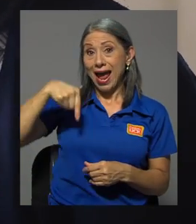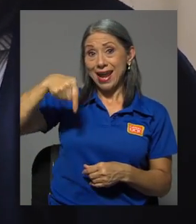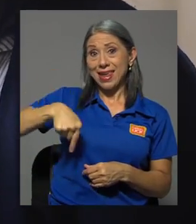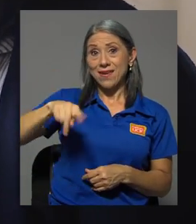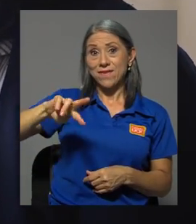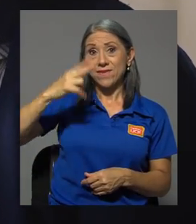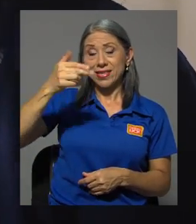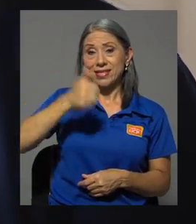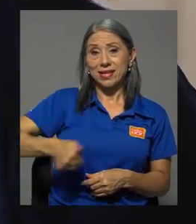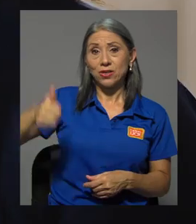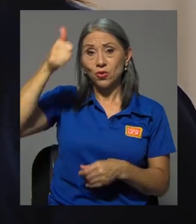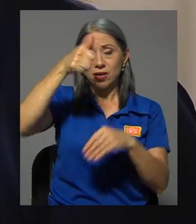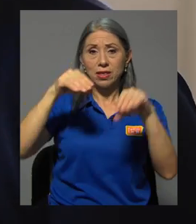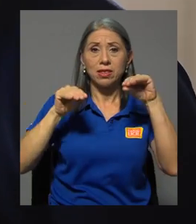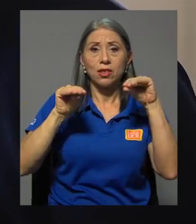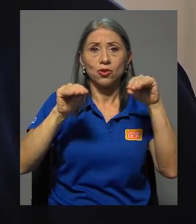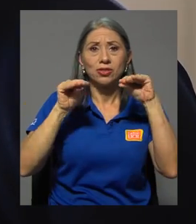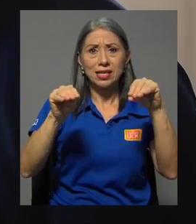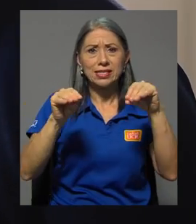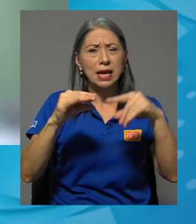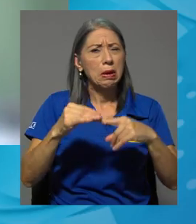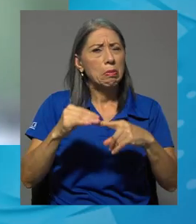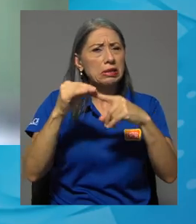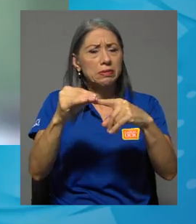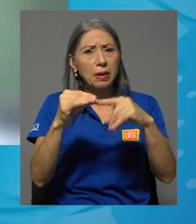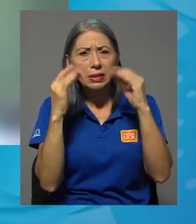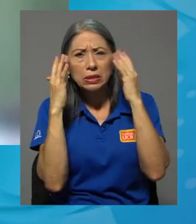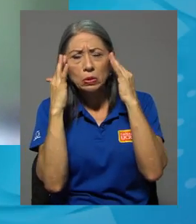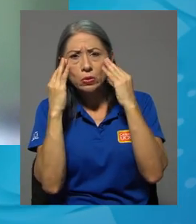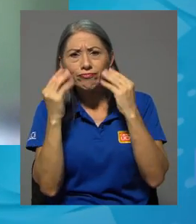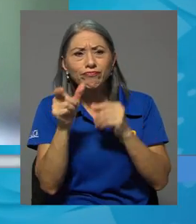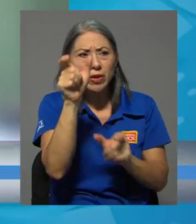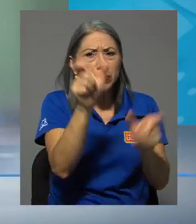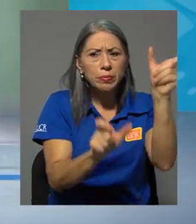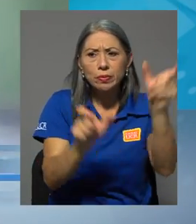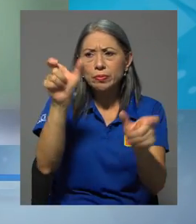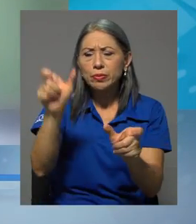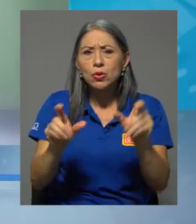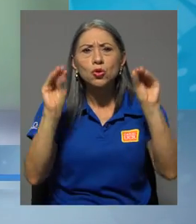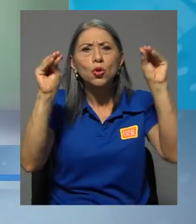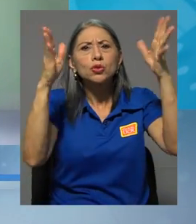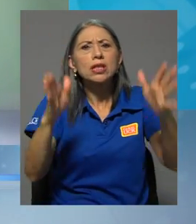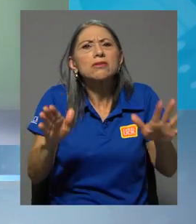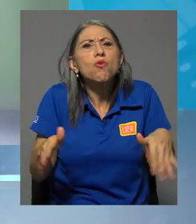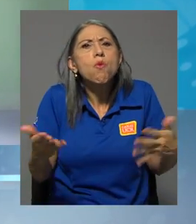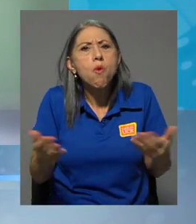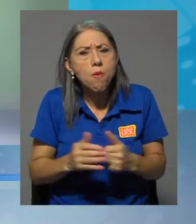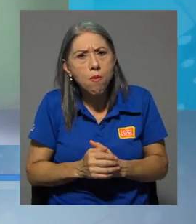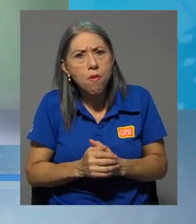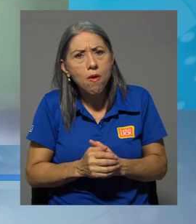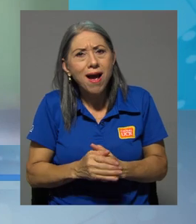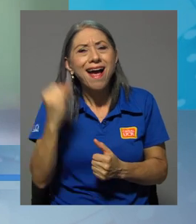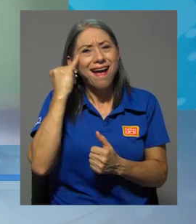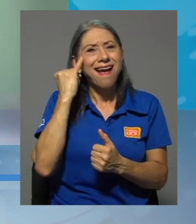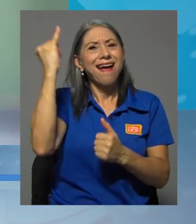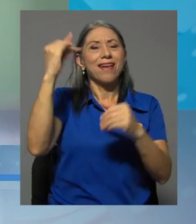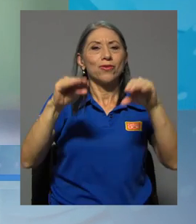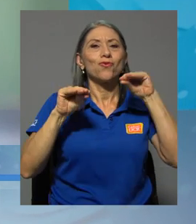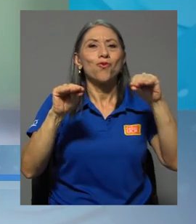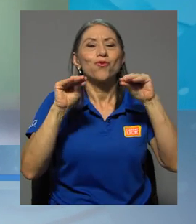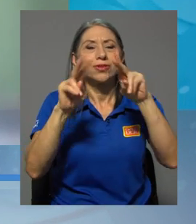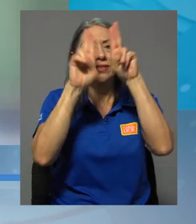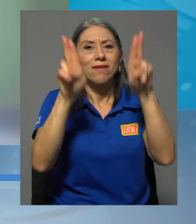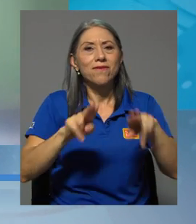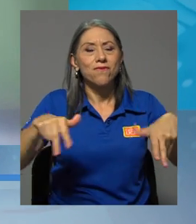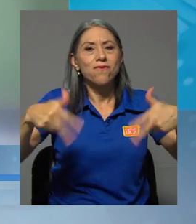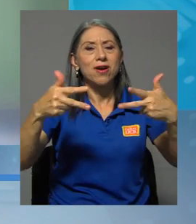Vicerrectoría de Docencia nos preocupa fundamentalmente cómo están nuestras personas docentes y por eso nace esa iniciativa de Docencia Virtual y